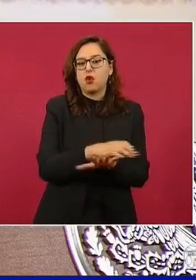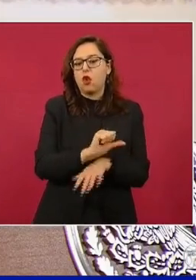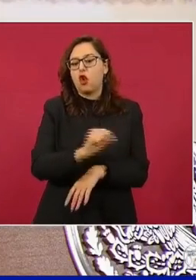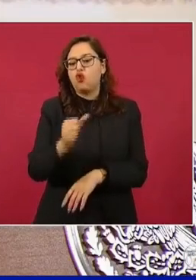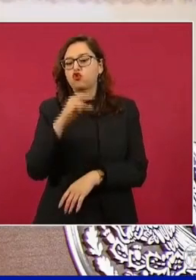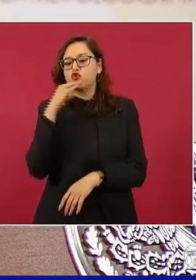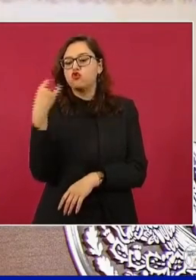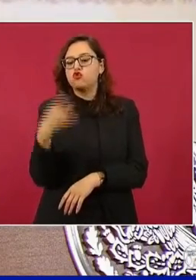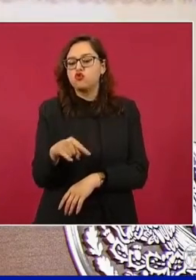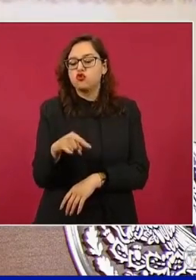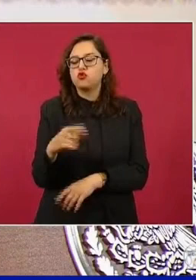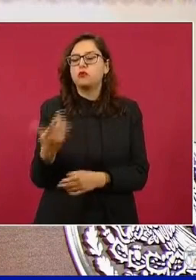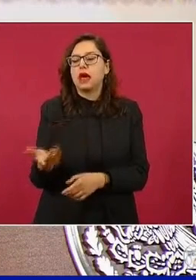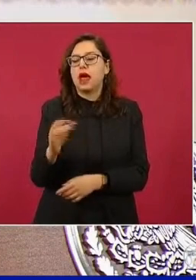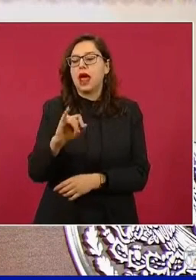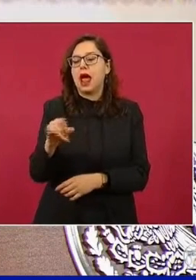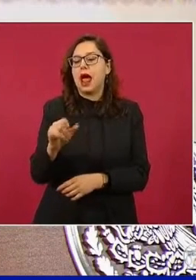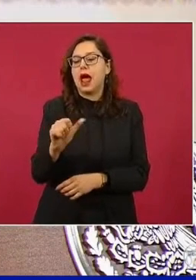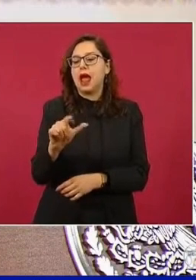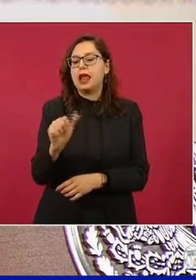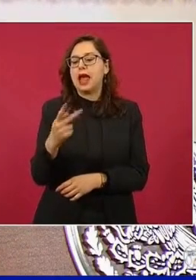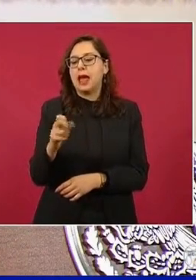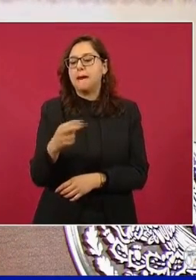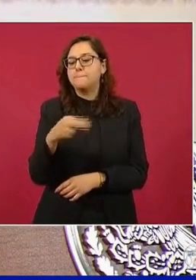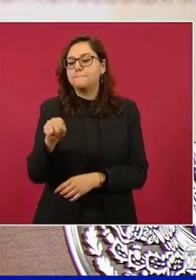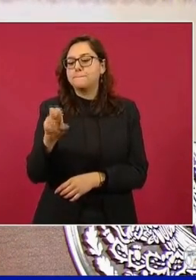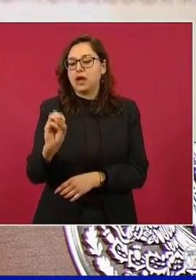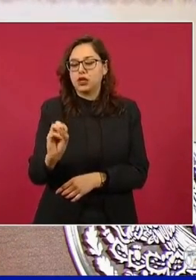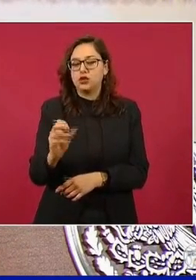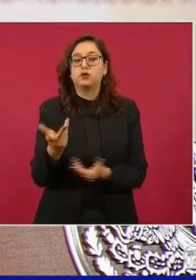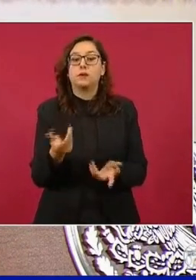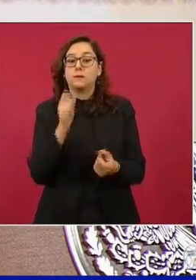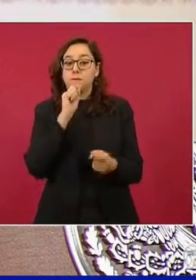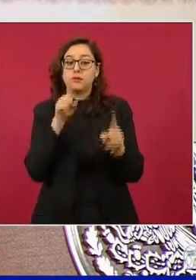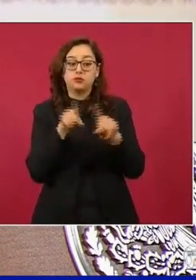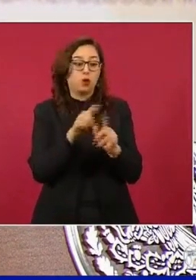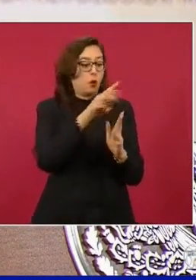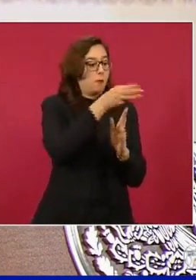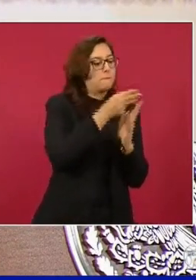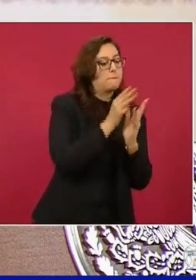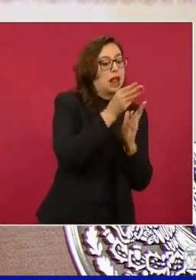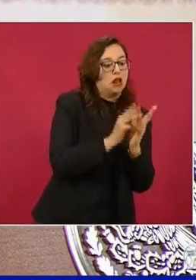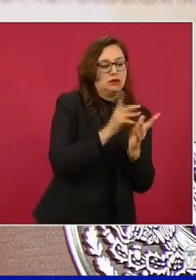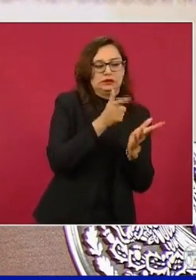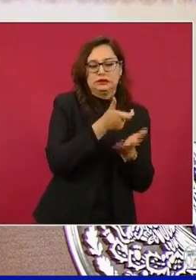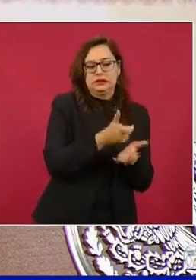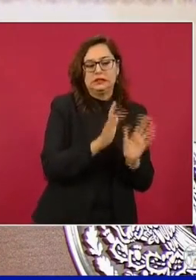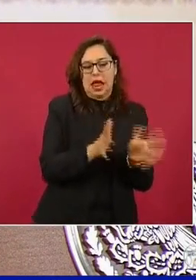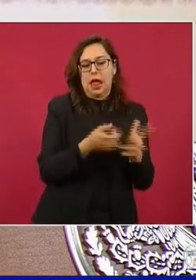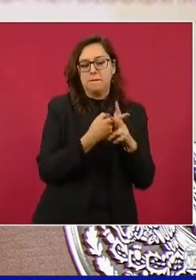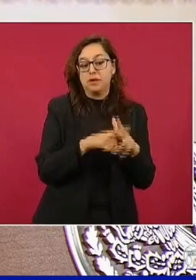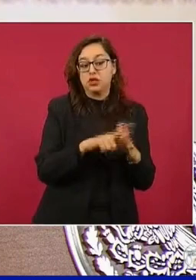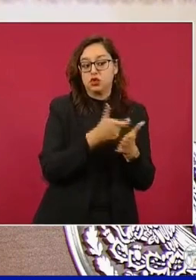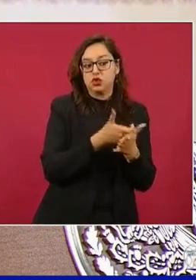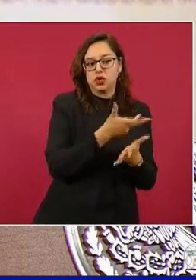el melón por la naranja, la manzana continúa. Y esto es algo que debemos ir haciendo en casa,